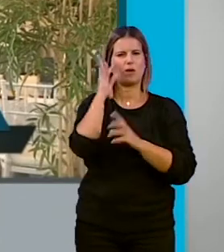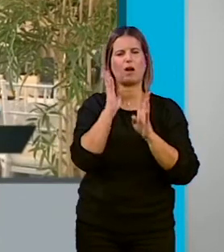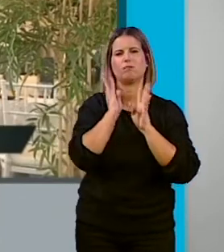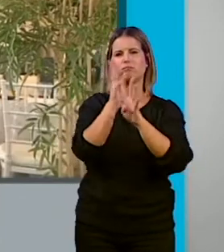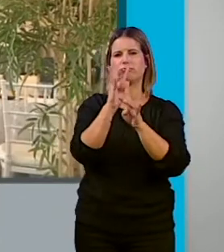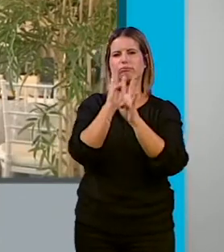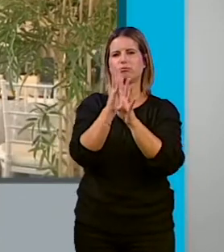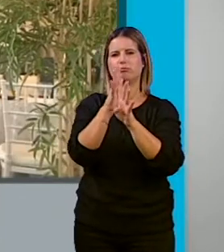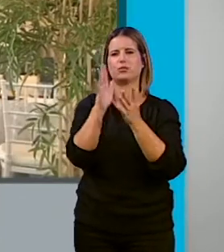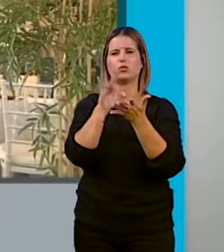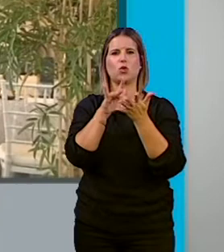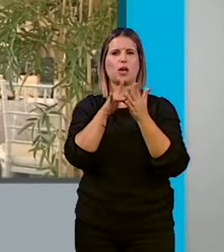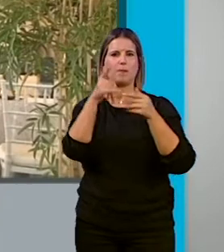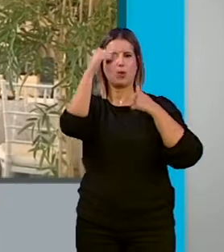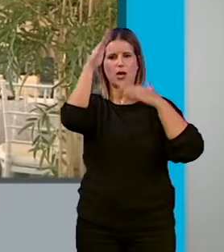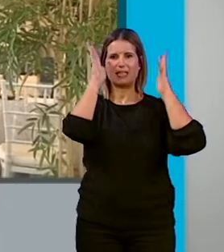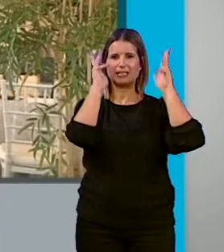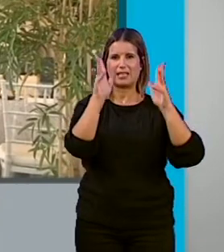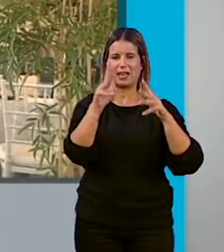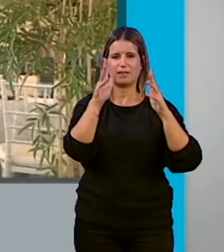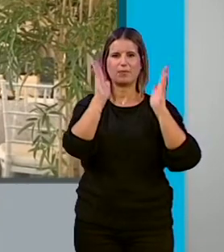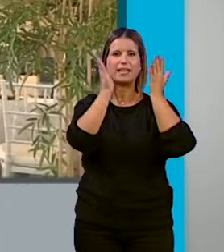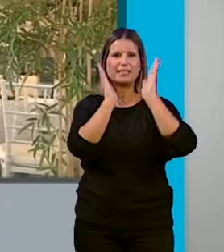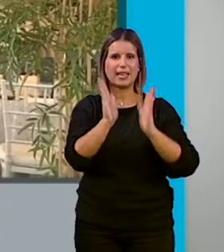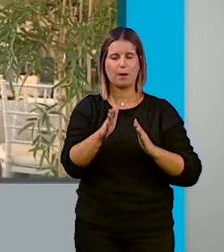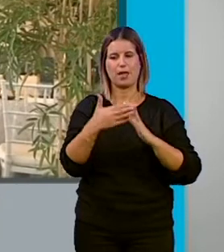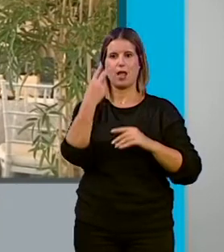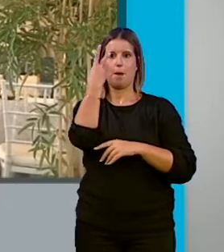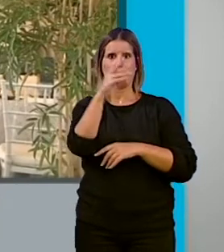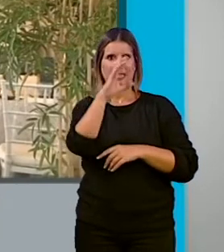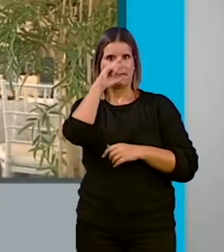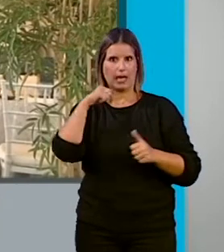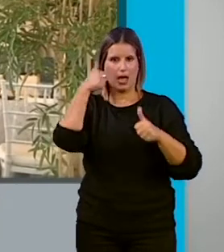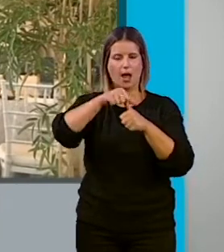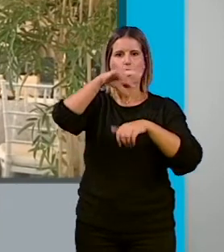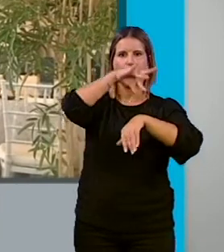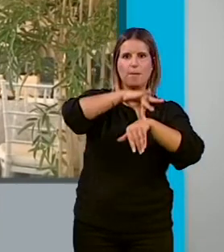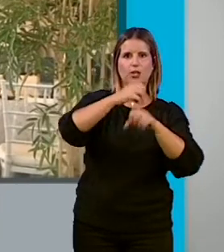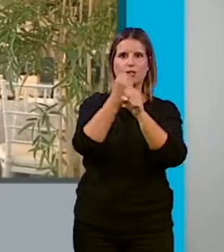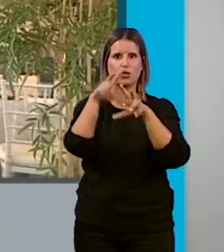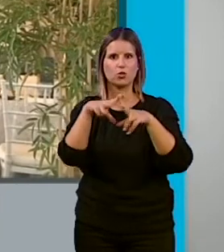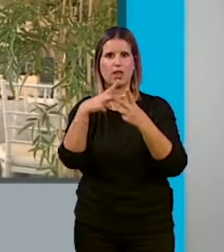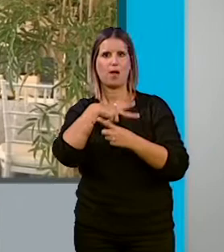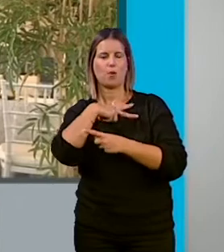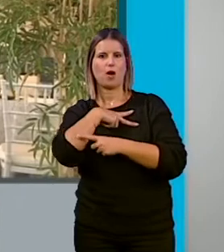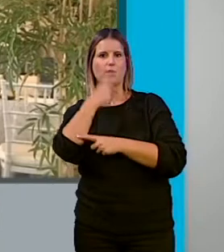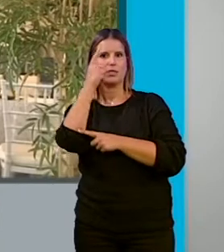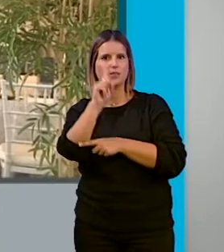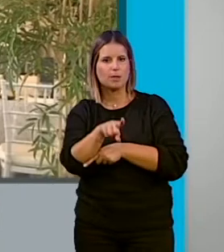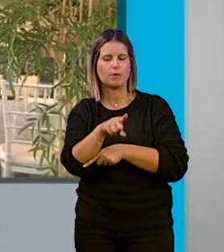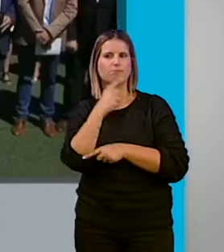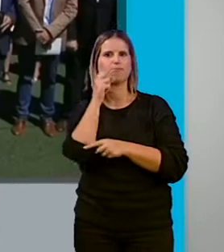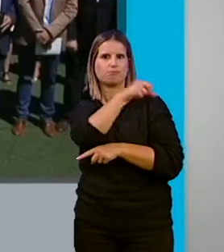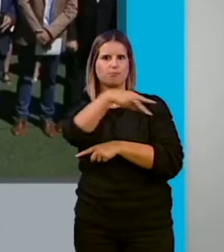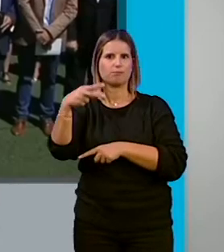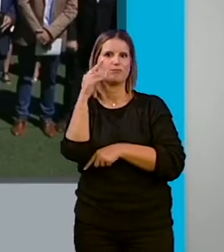a esta terapia. Llevamos 20 años, un equipo multidisciplinar, médicos, psicólogos, trabajadores sociales, abogados, y están dando muy buenos